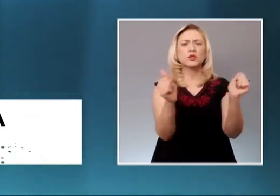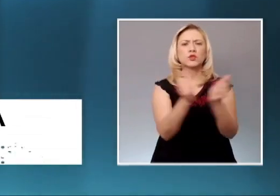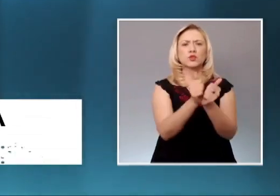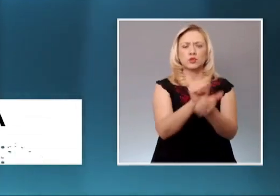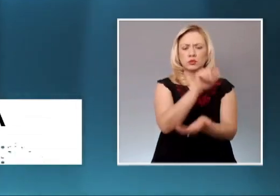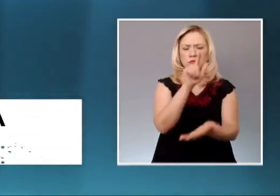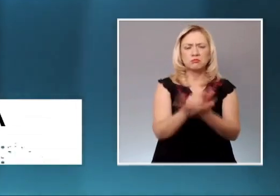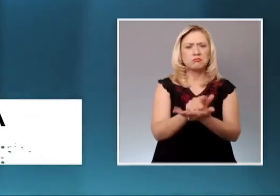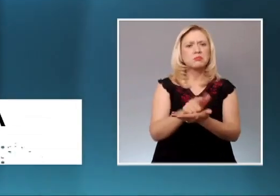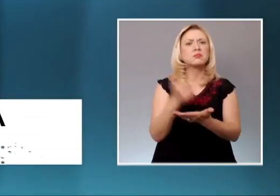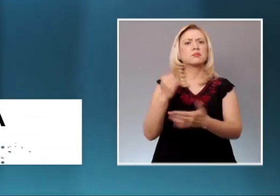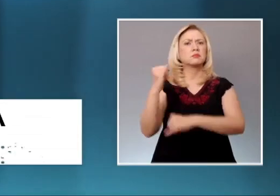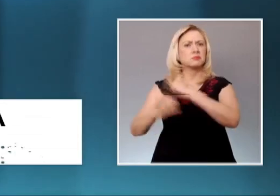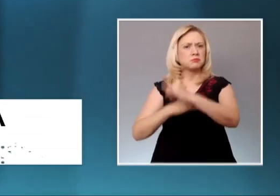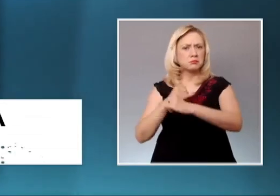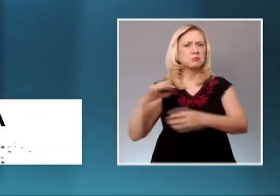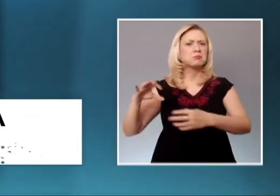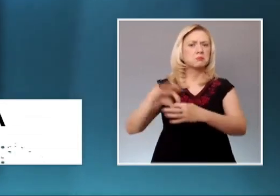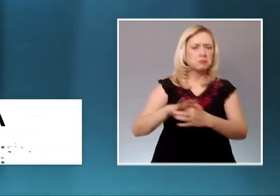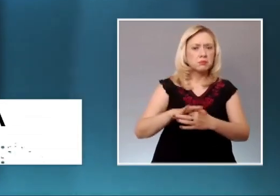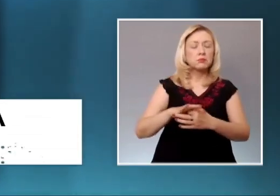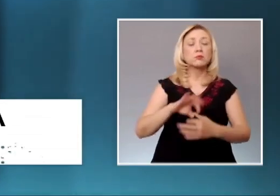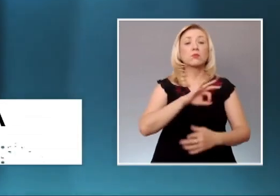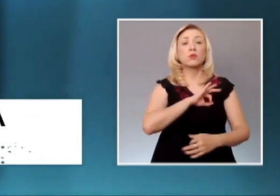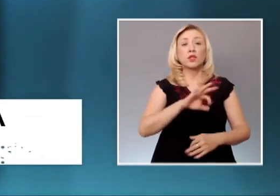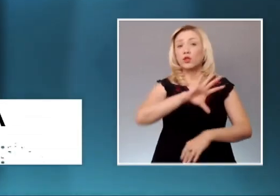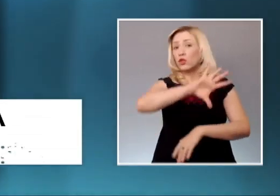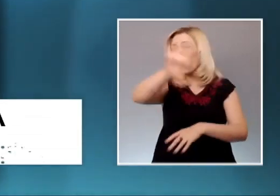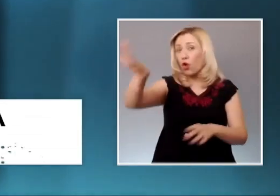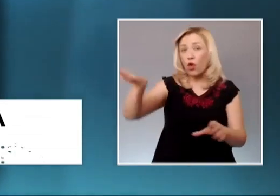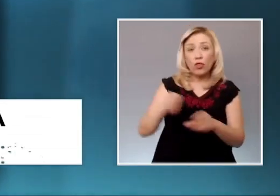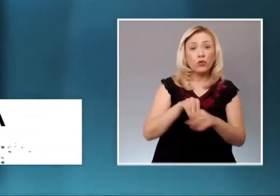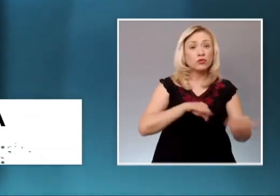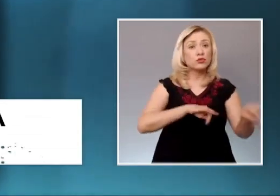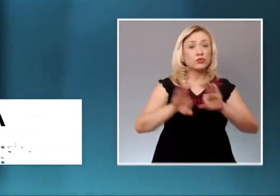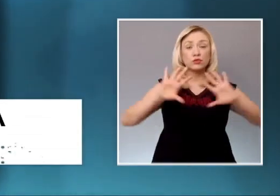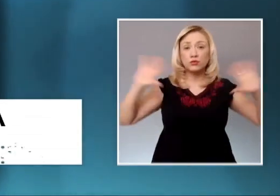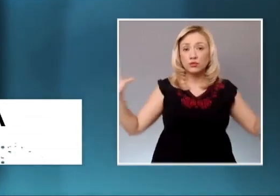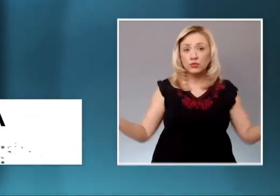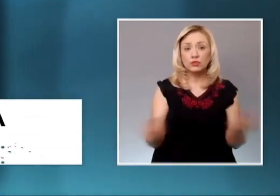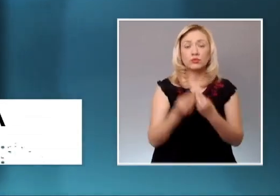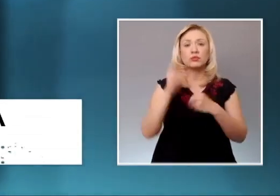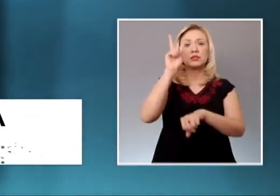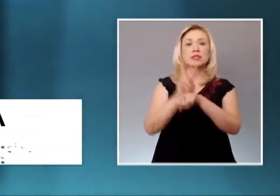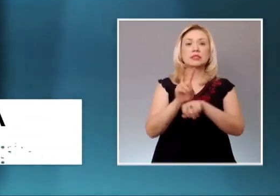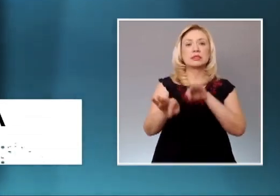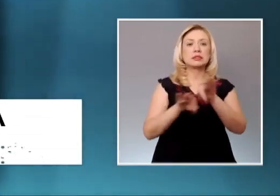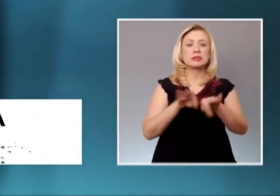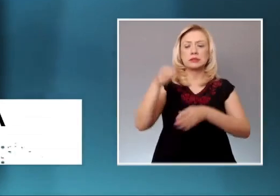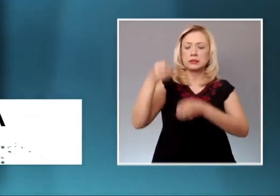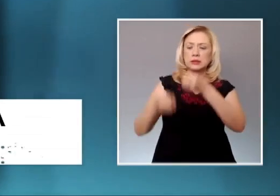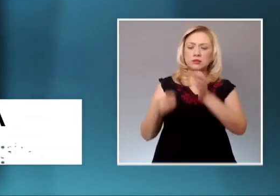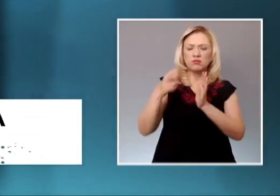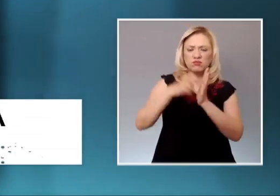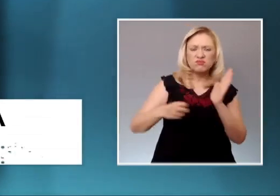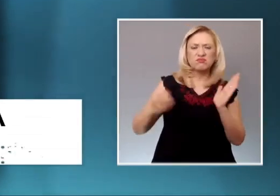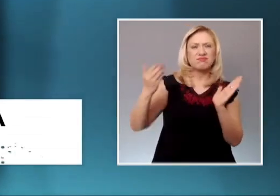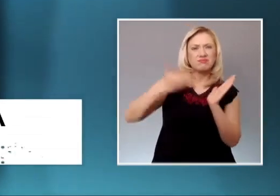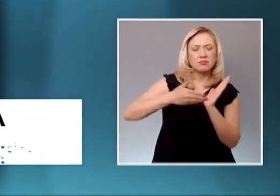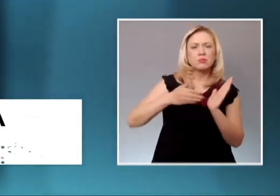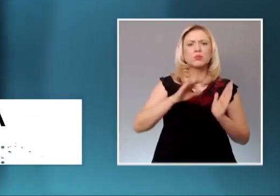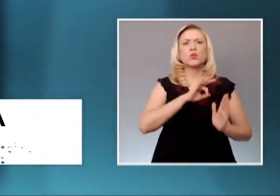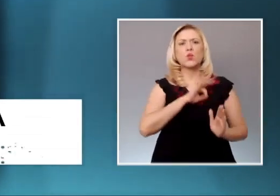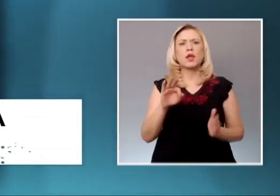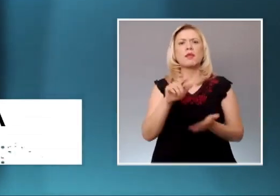A este recurso se podrán sumar todos los integrantes del Consejo de la Judicatura Federal, desde oficiales de servicio y mantenimiento,